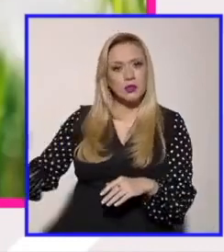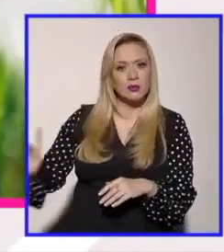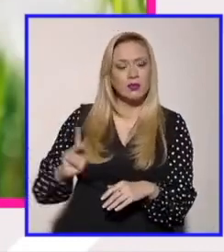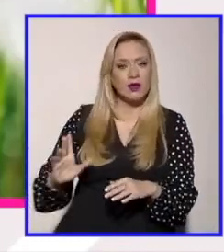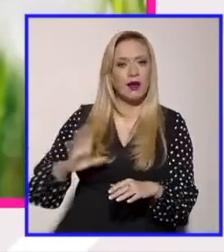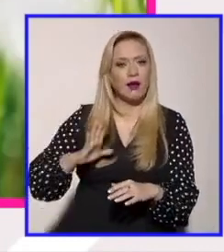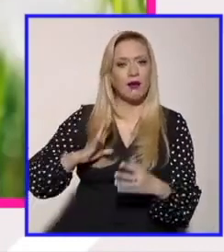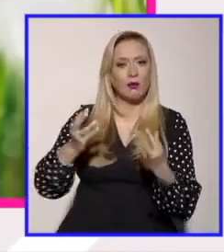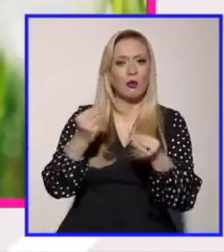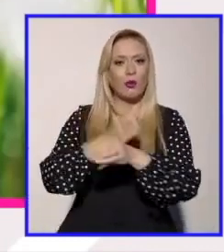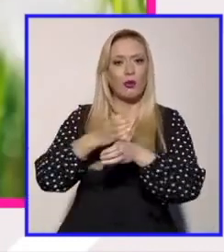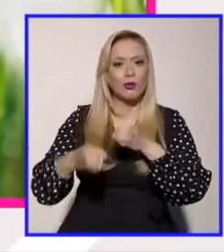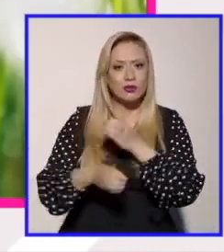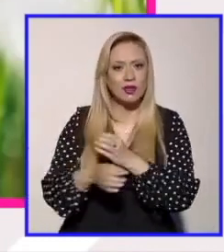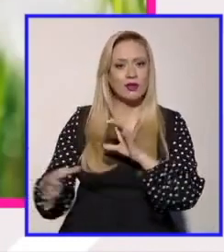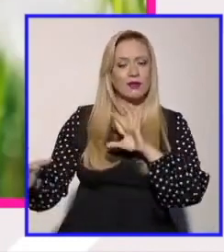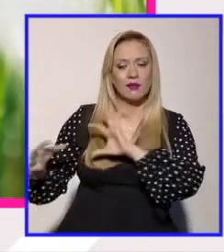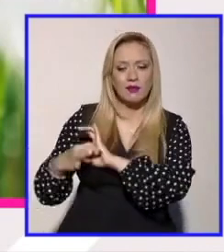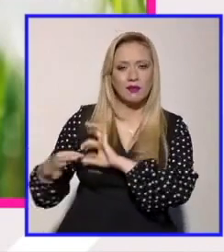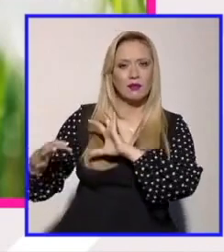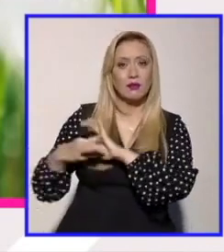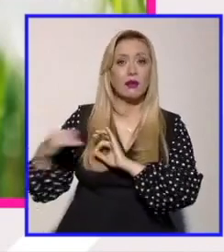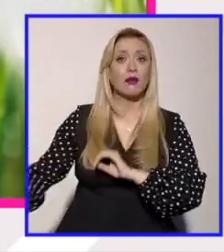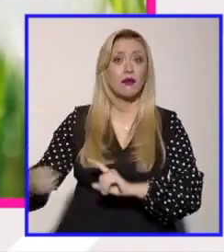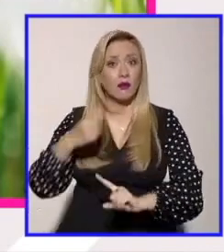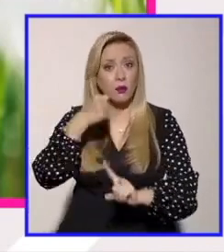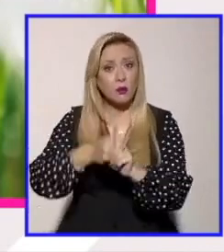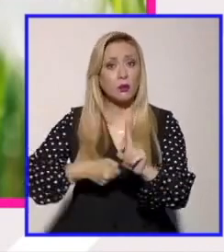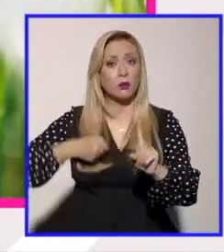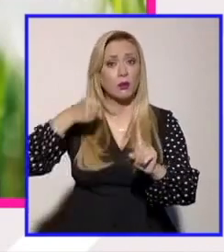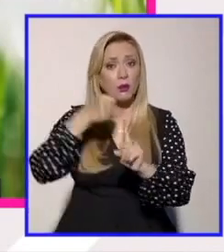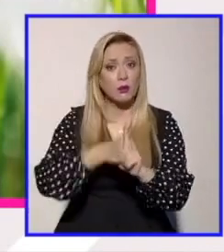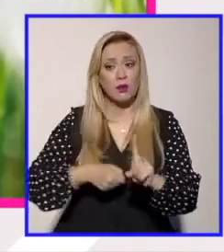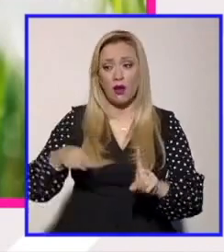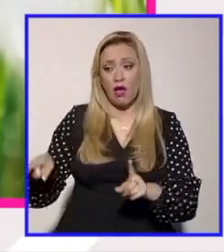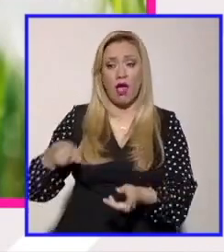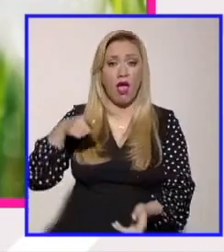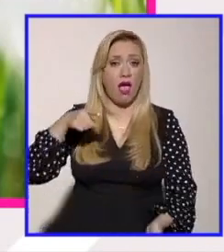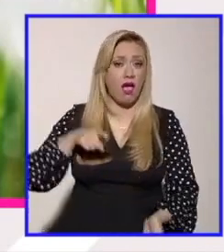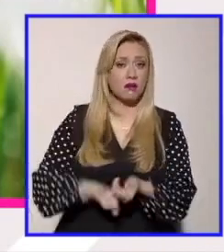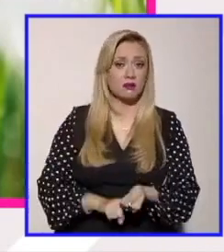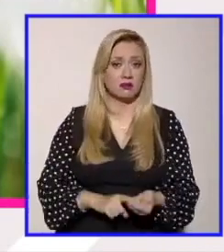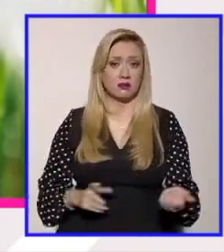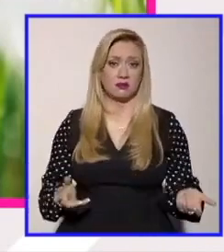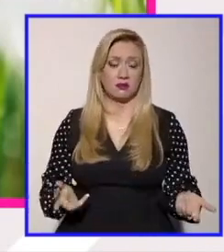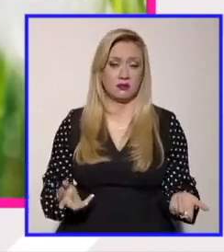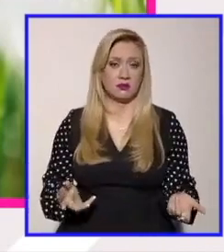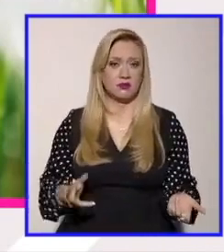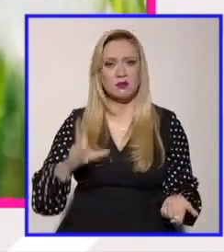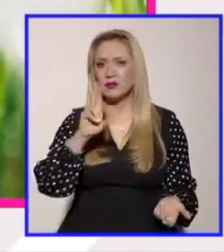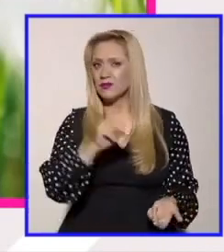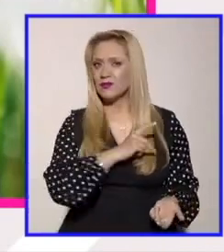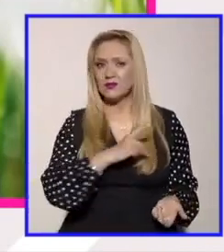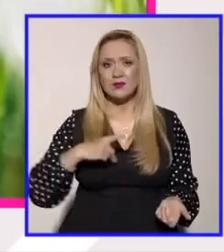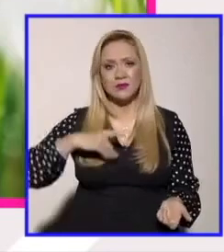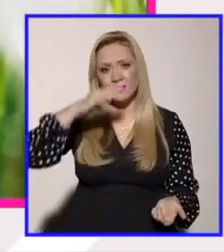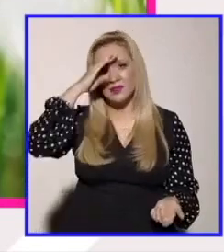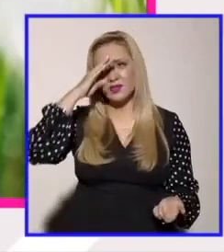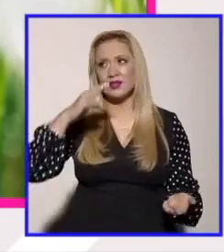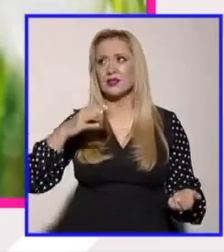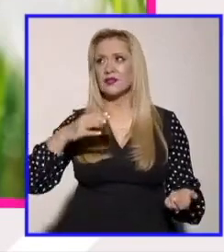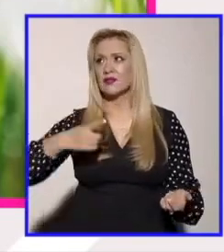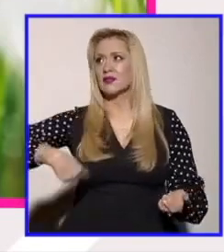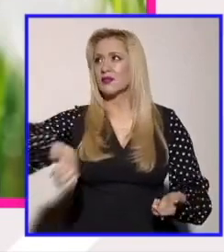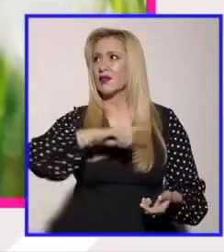haciendo una lucha y en ese sentido cuando hablamos de este tema me parece importante no deshumanizarnos y para ir a la